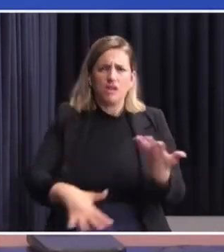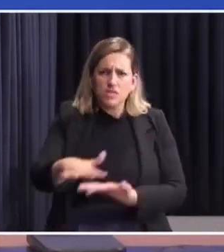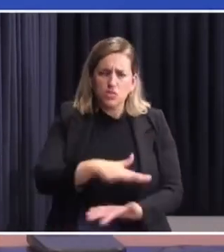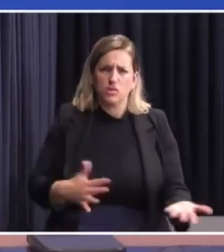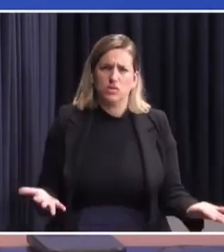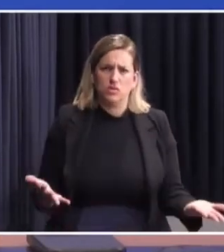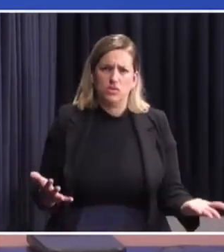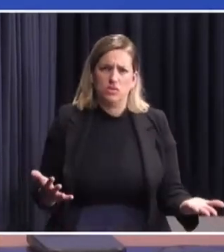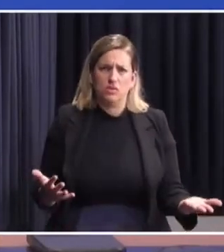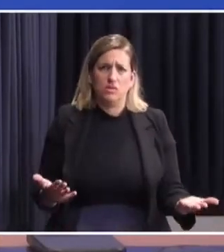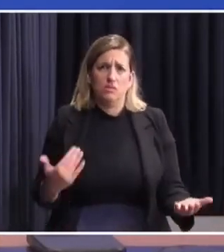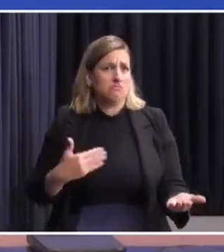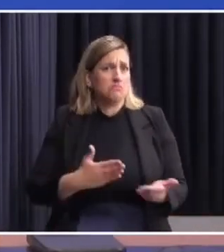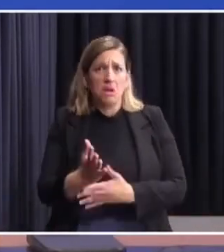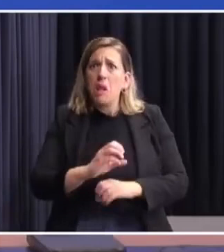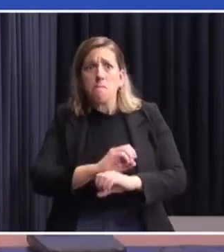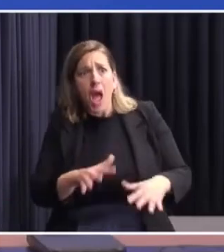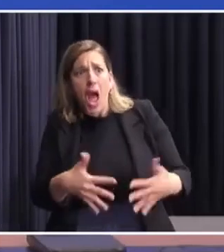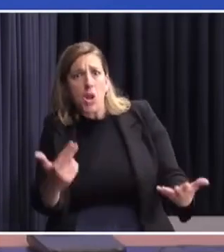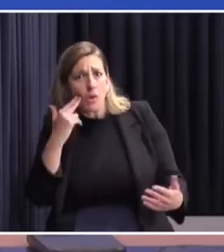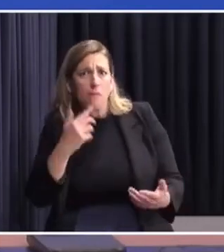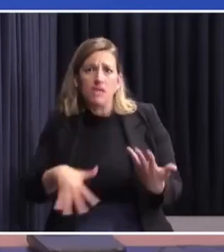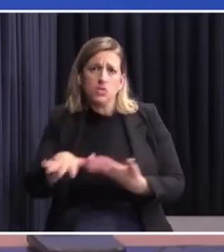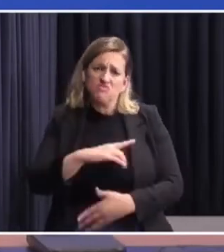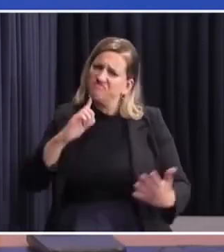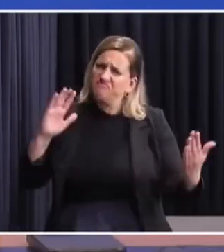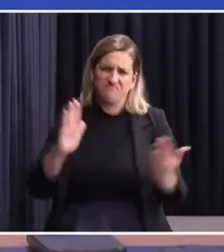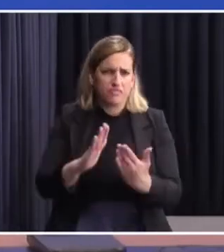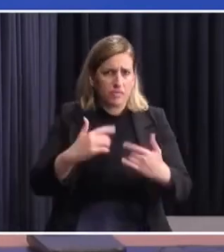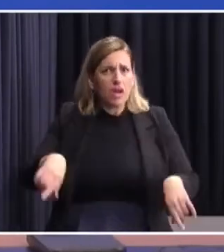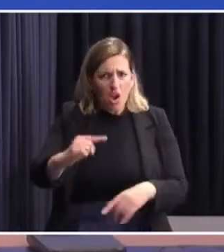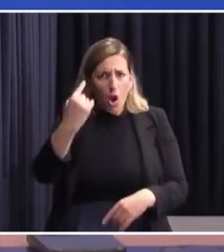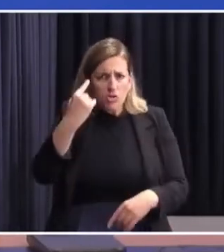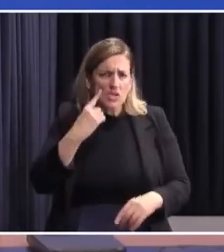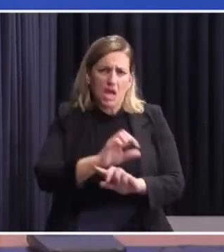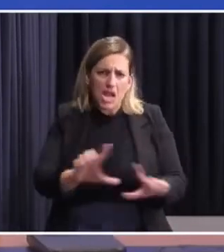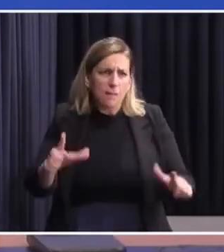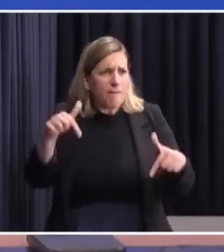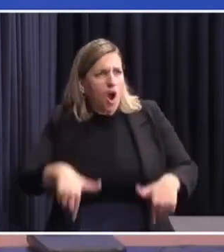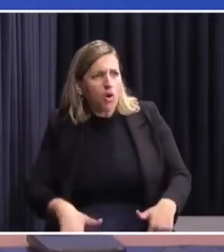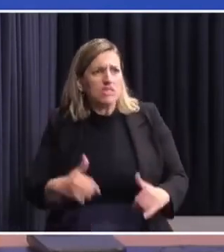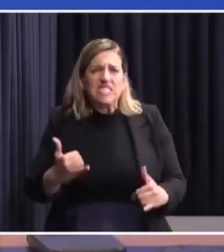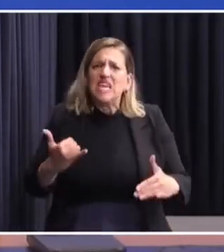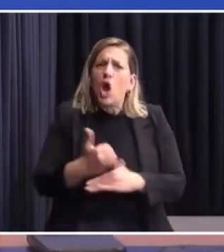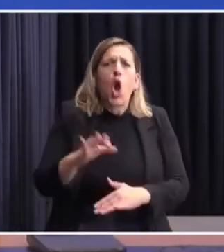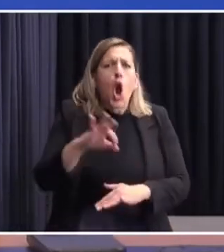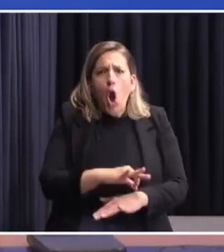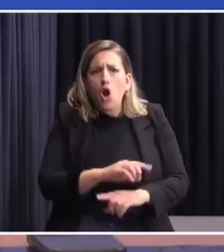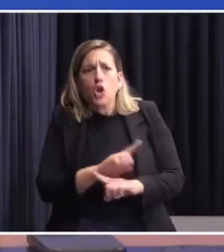Nos ha tocado dar la cara más en las malas que en las buenas, pero estamos con la conciencia tranquila, así que hoy, en el acierto, en el error,